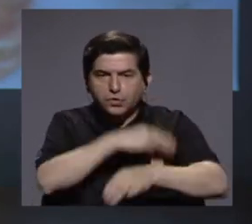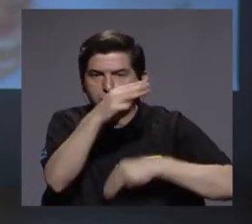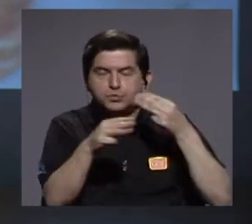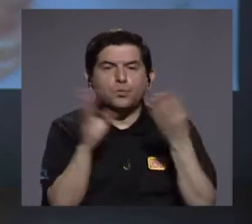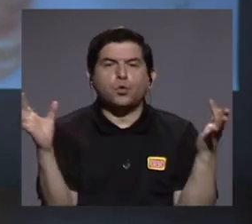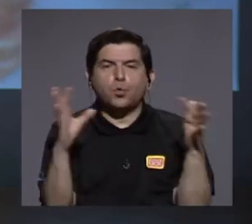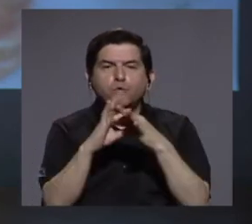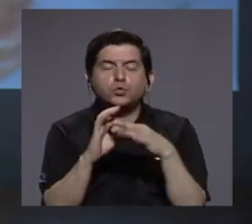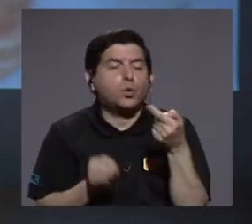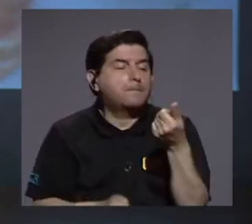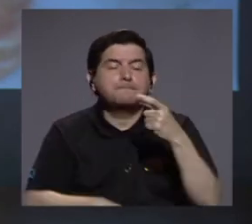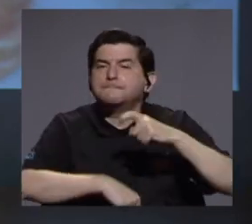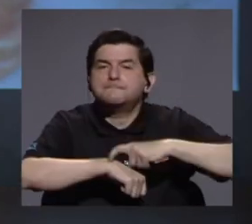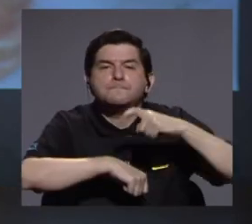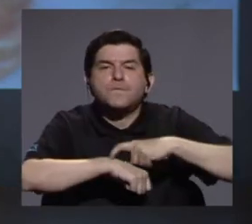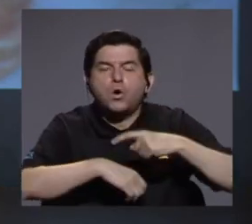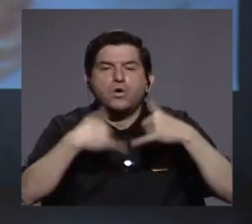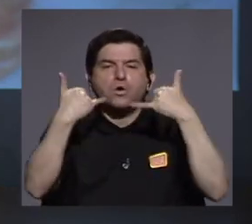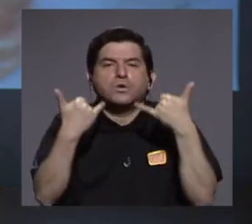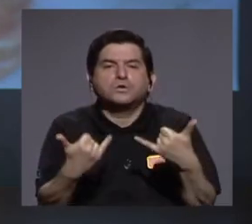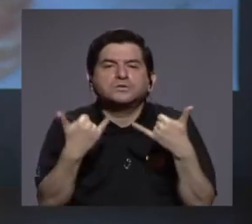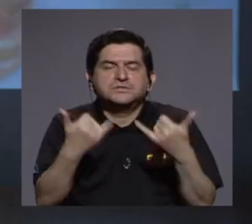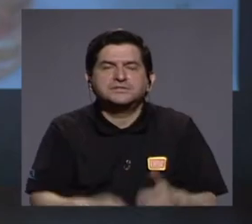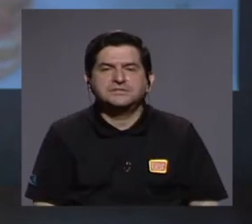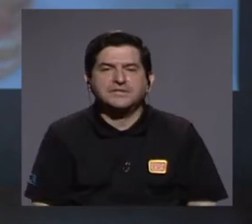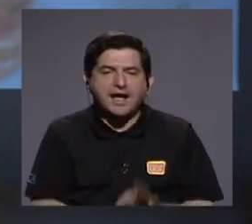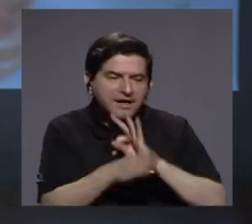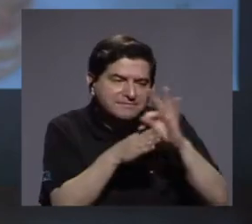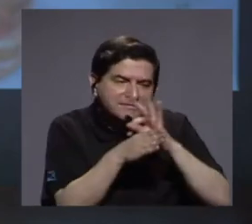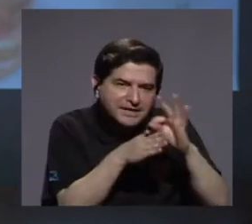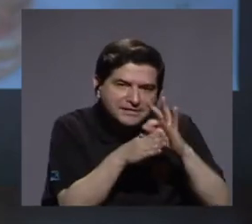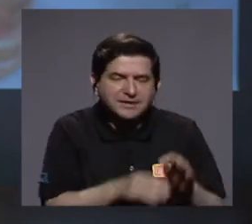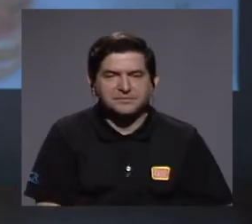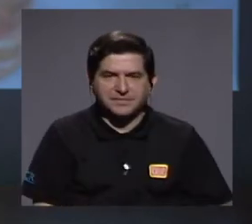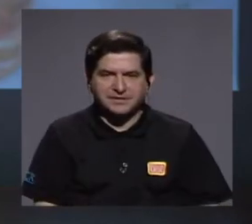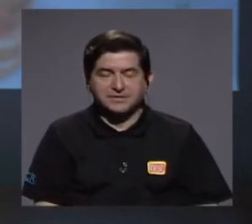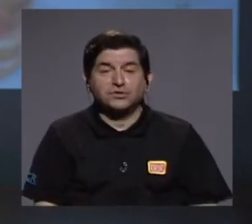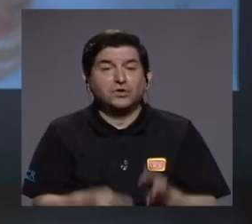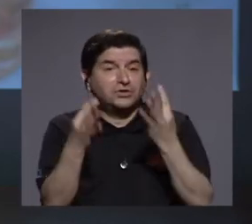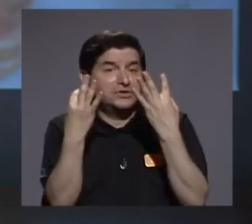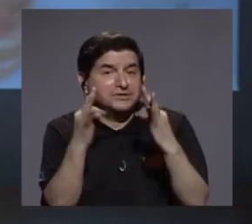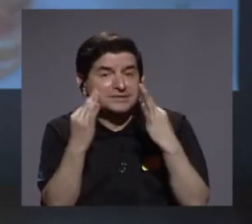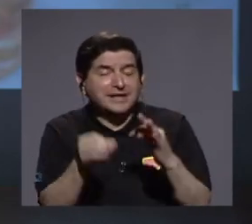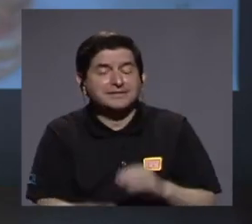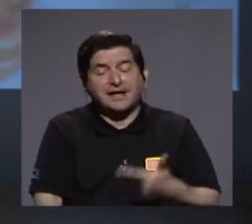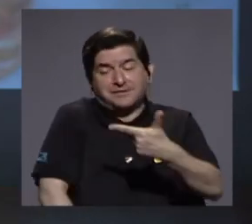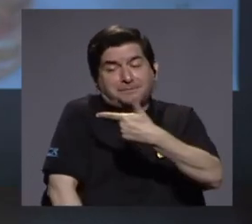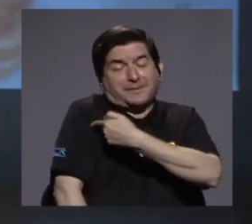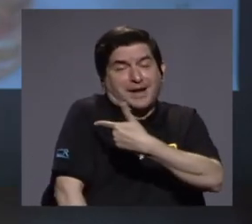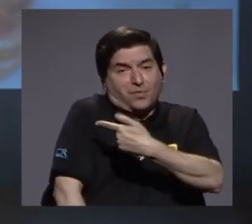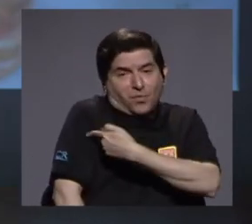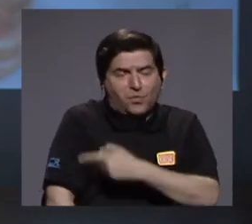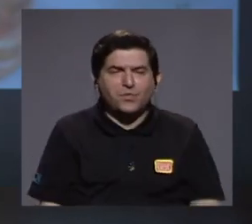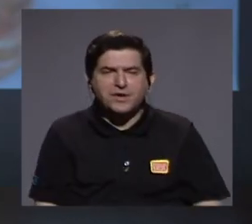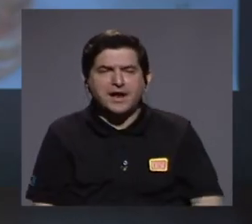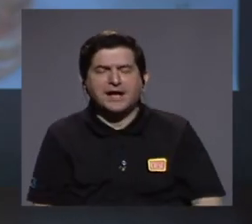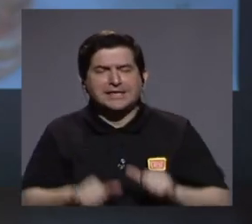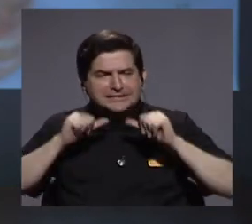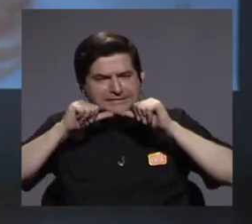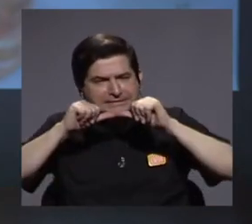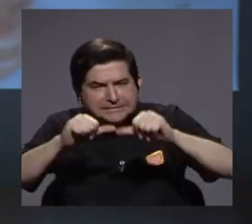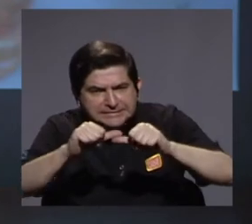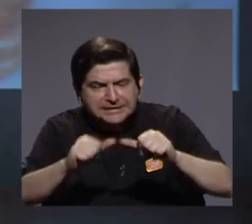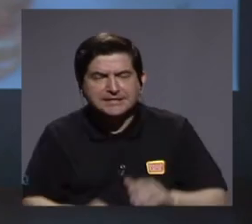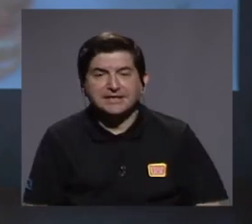para en muy corto tiempo poder tener tratamientos, para poder tener una vacuna, para poder salir adelante